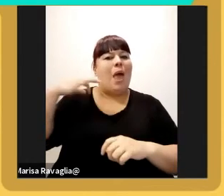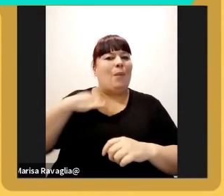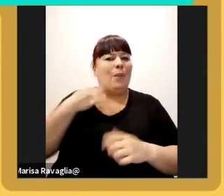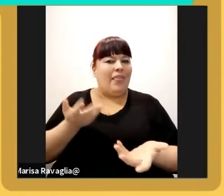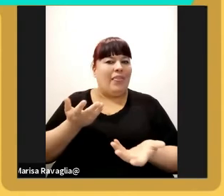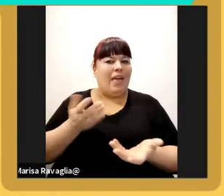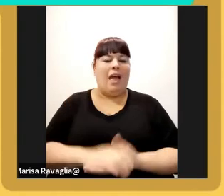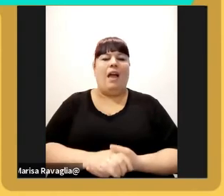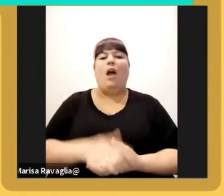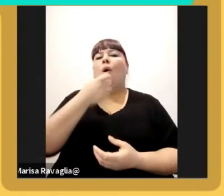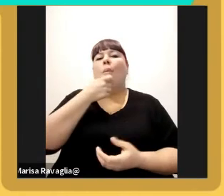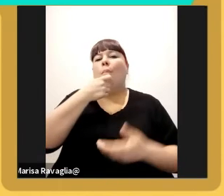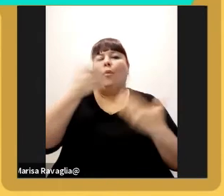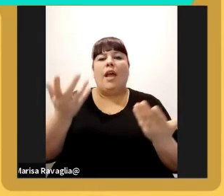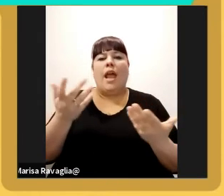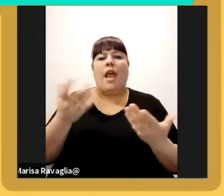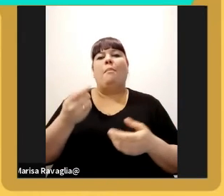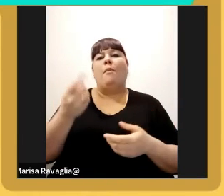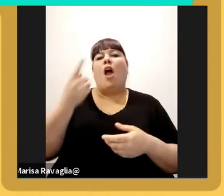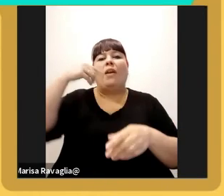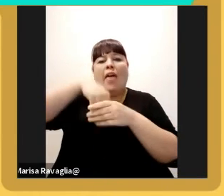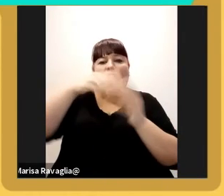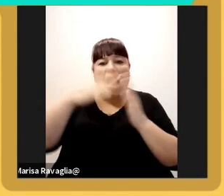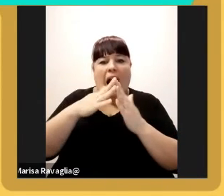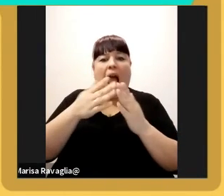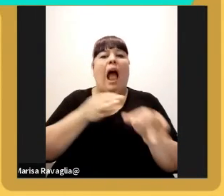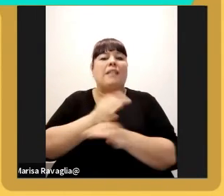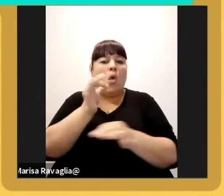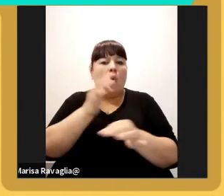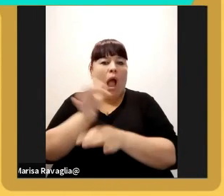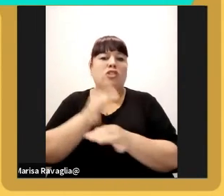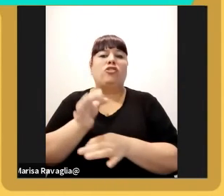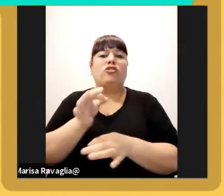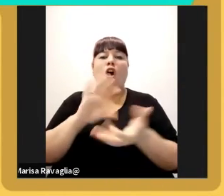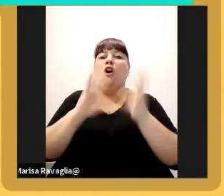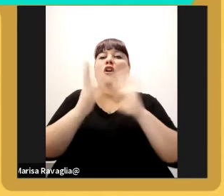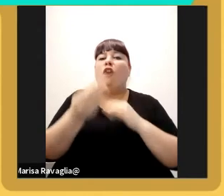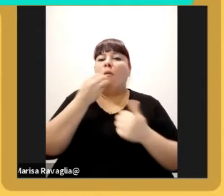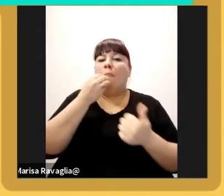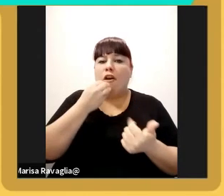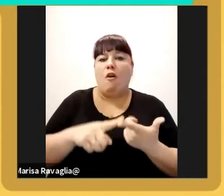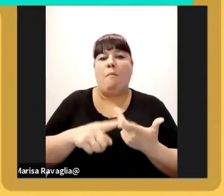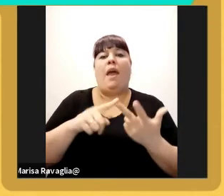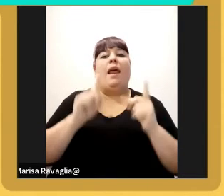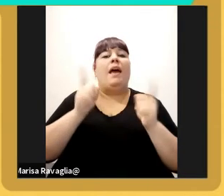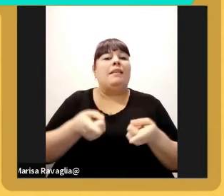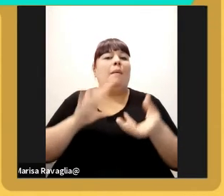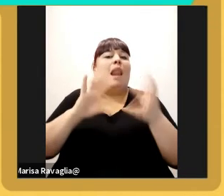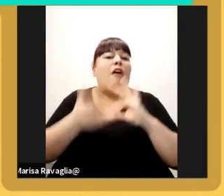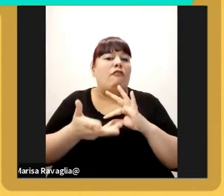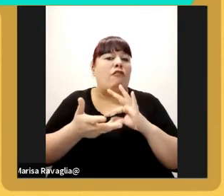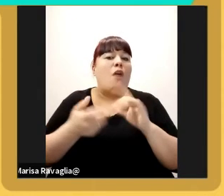vivencia en el hogar la educación la forma de alimentarnos y la forma de relacionarnos